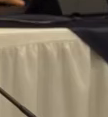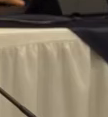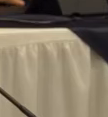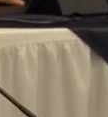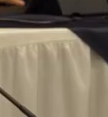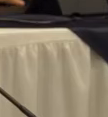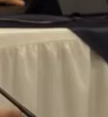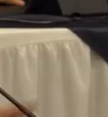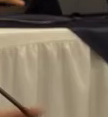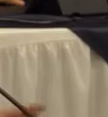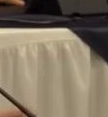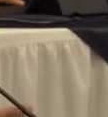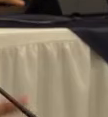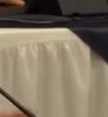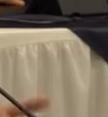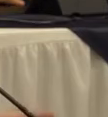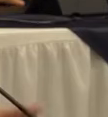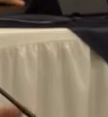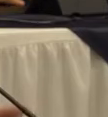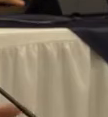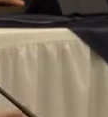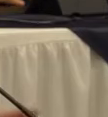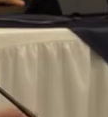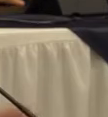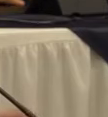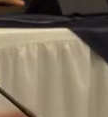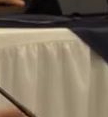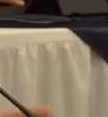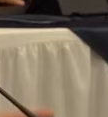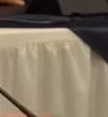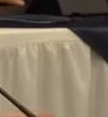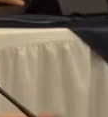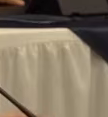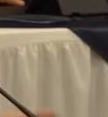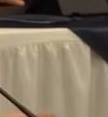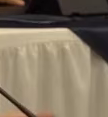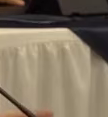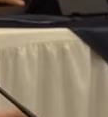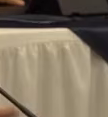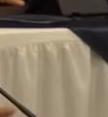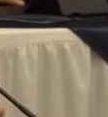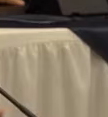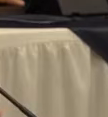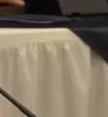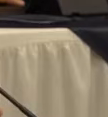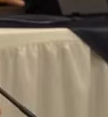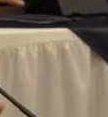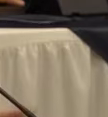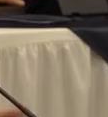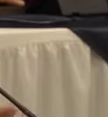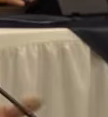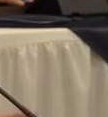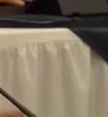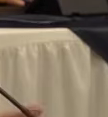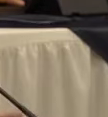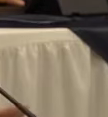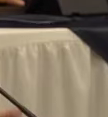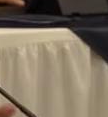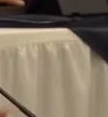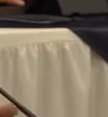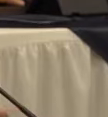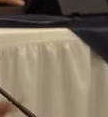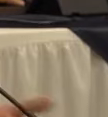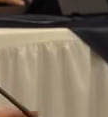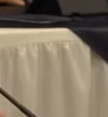Eso significa, sin necesidad de hablar mucho, que todos estamos preocupados por lo que está pasando. Porque creo que nadie le podría